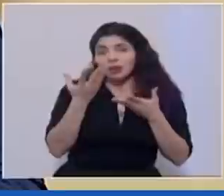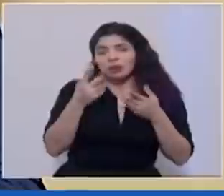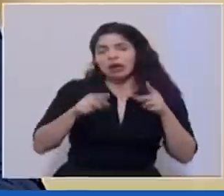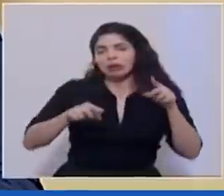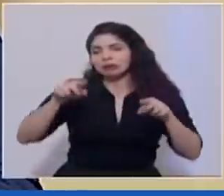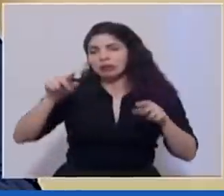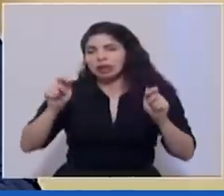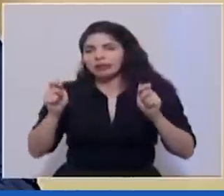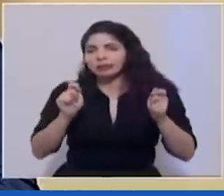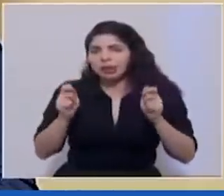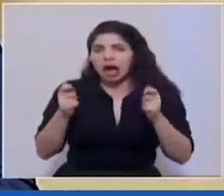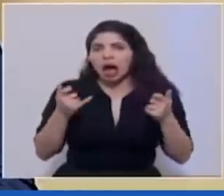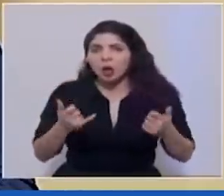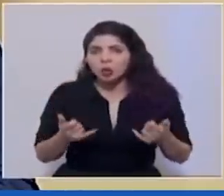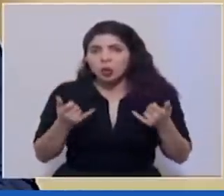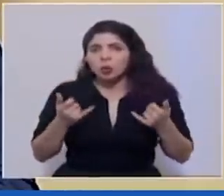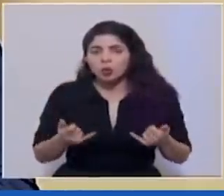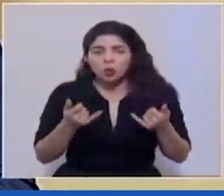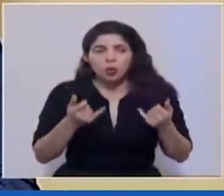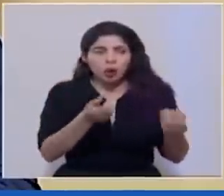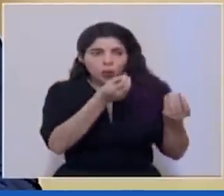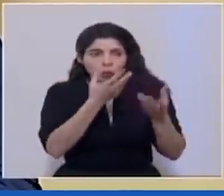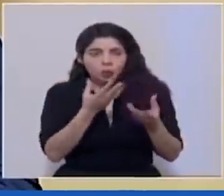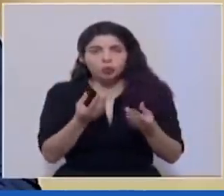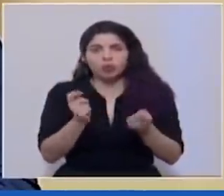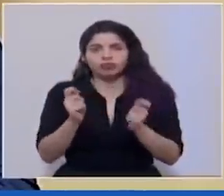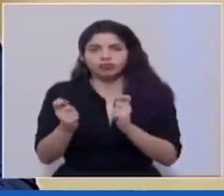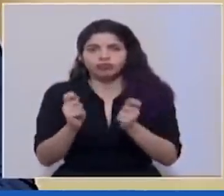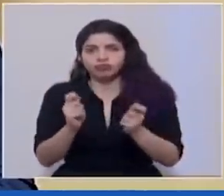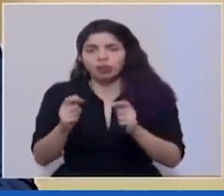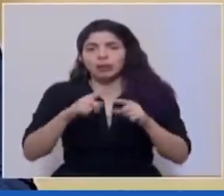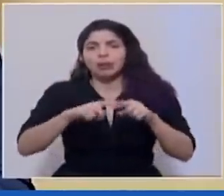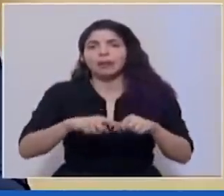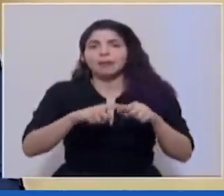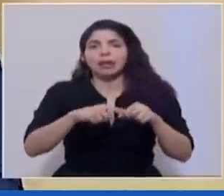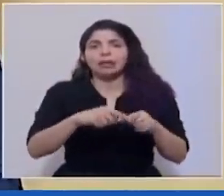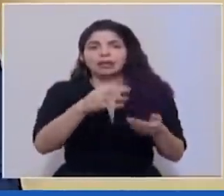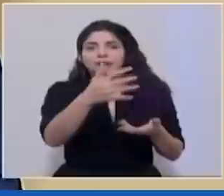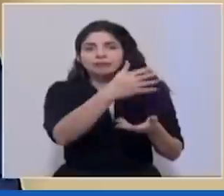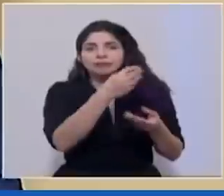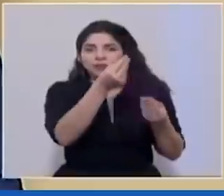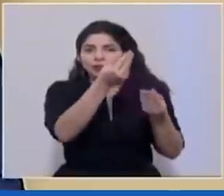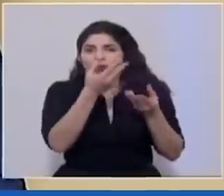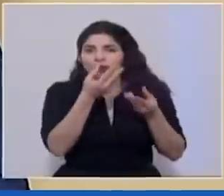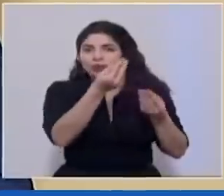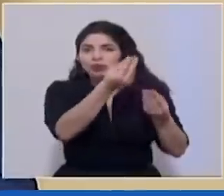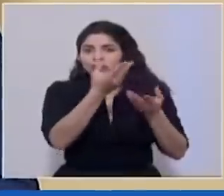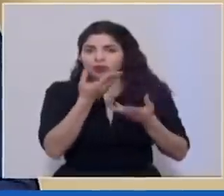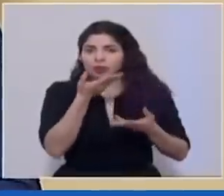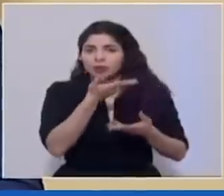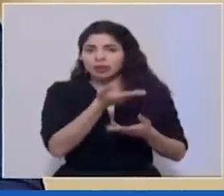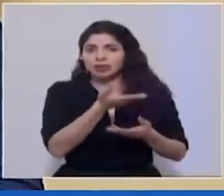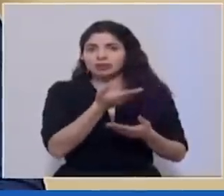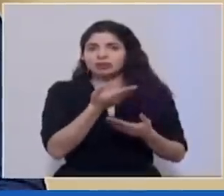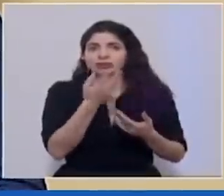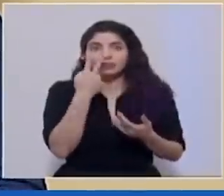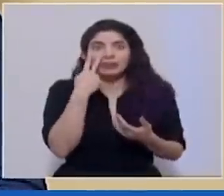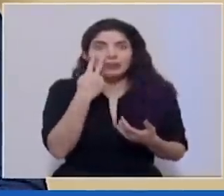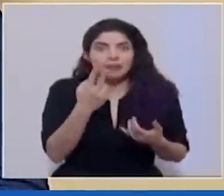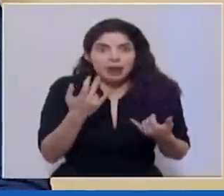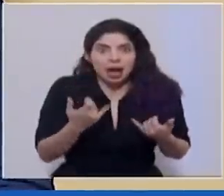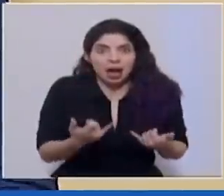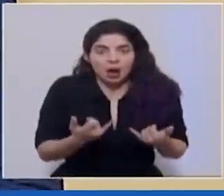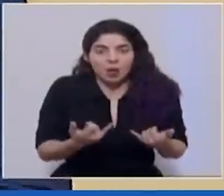está actualizando conforme se avanza en los datos que se van obteniendo de lo que estamos viendo justamente